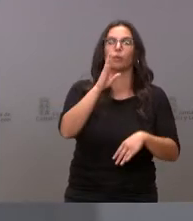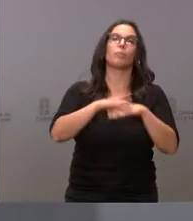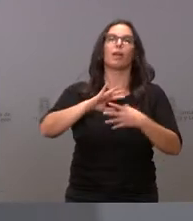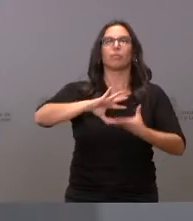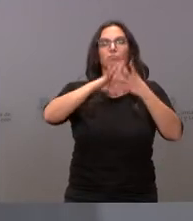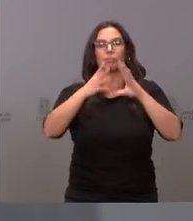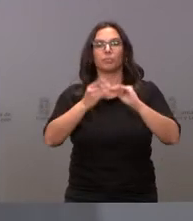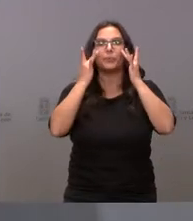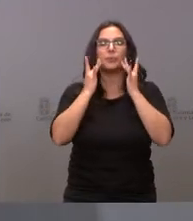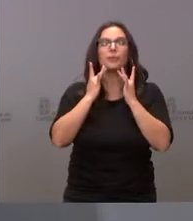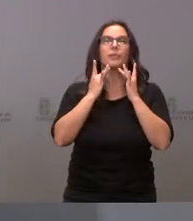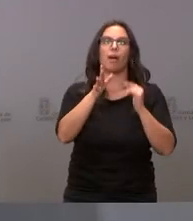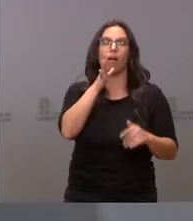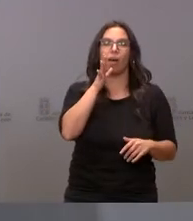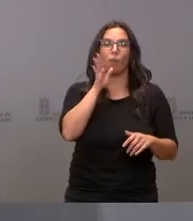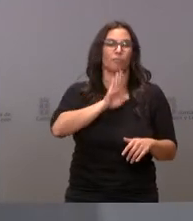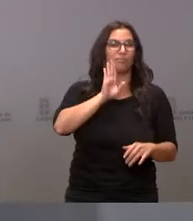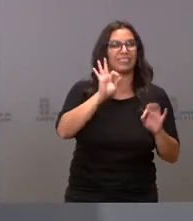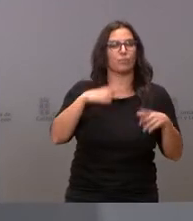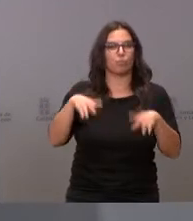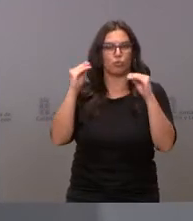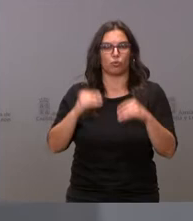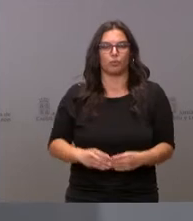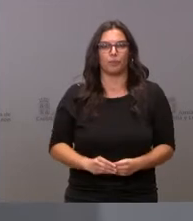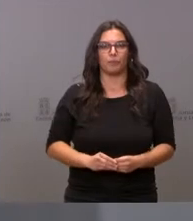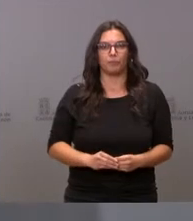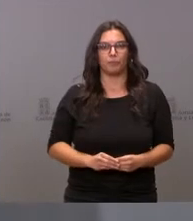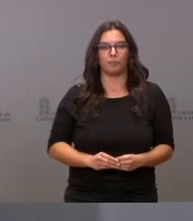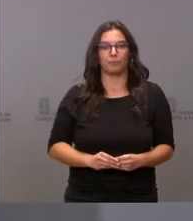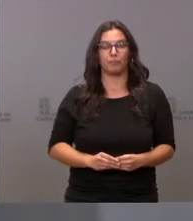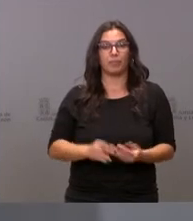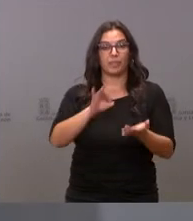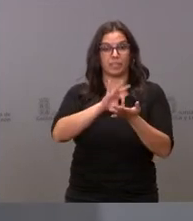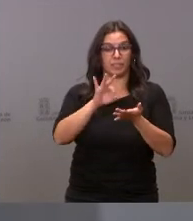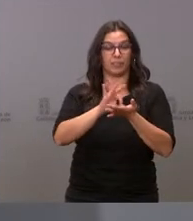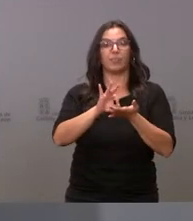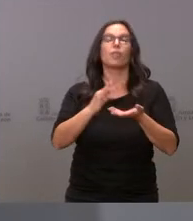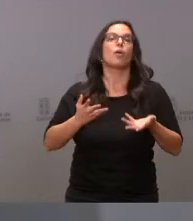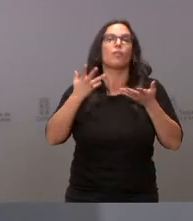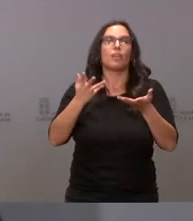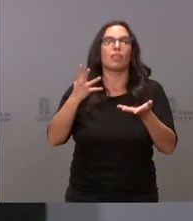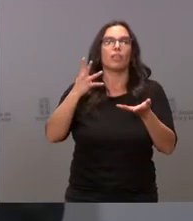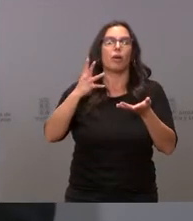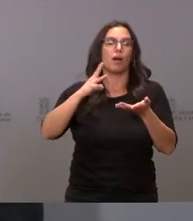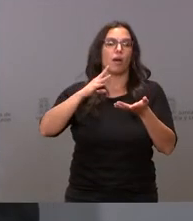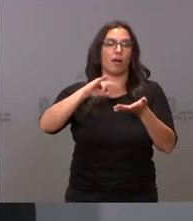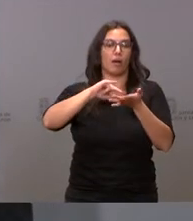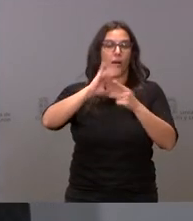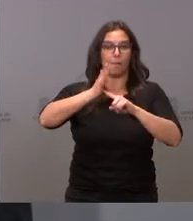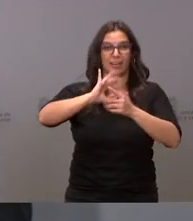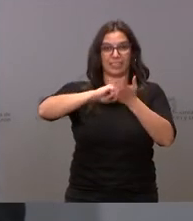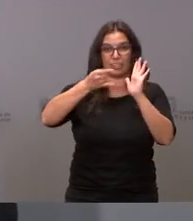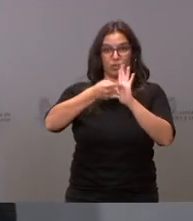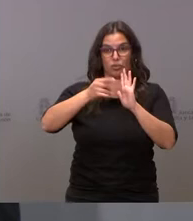aguas residuales en Burgos, que va a dar servicio al parque tecnológico. Se